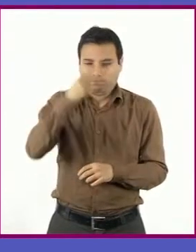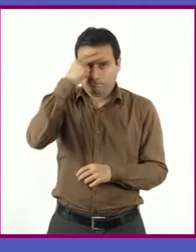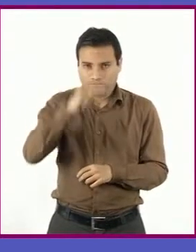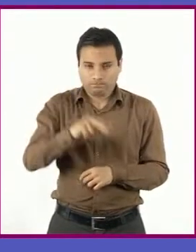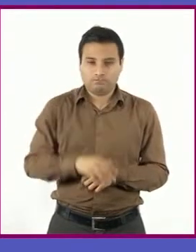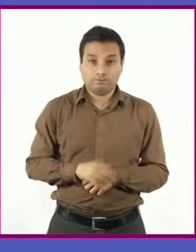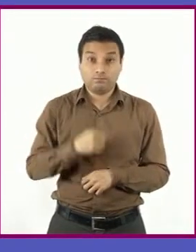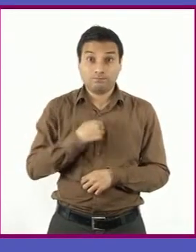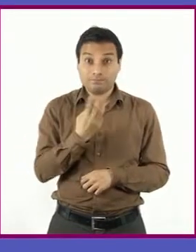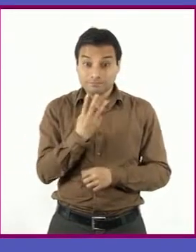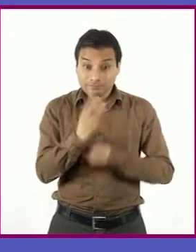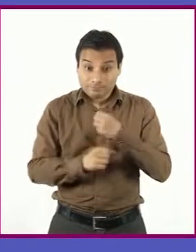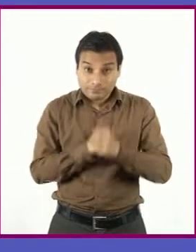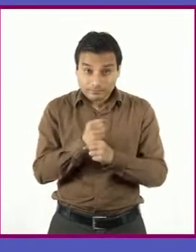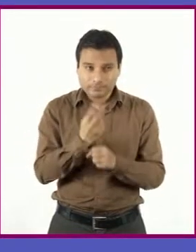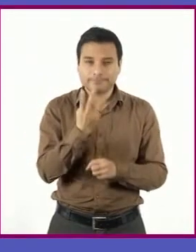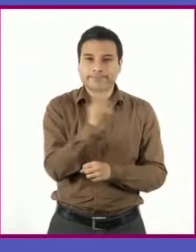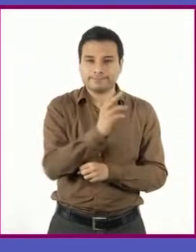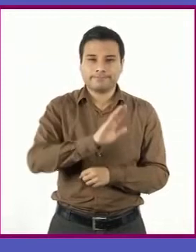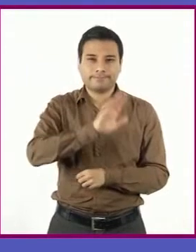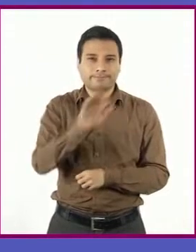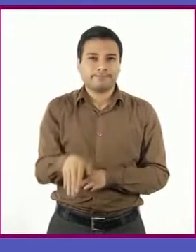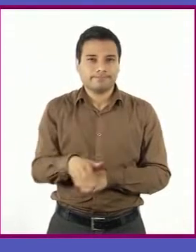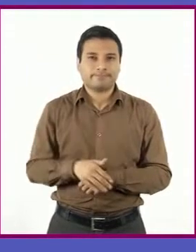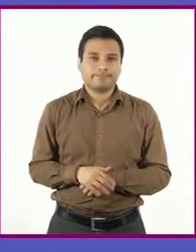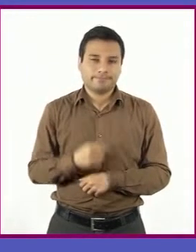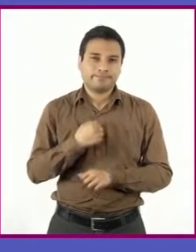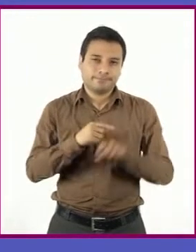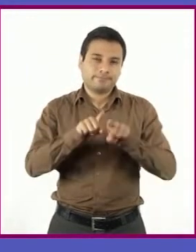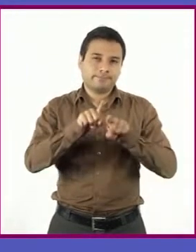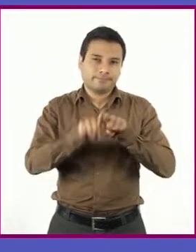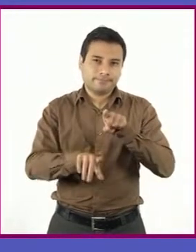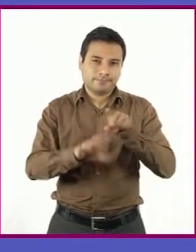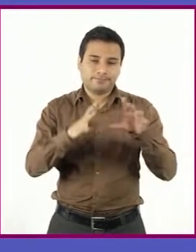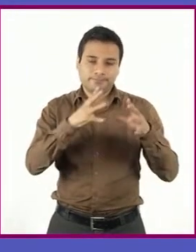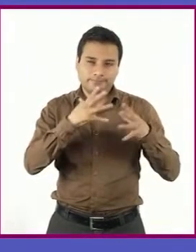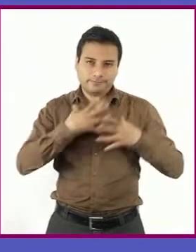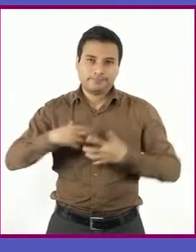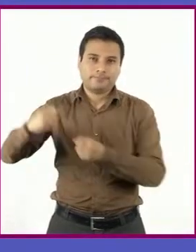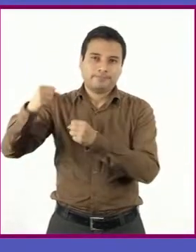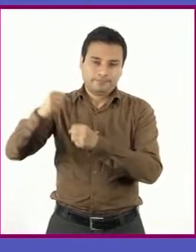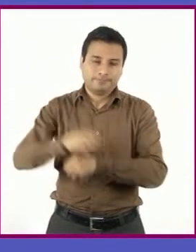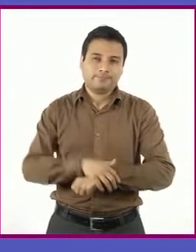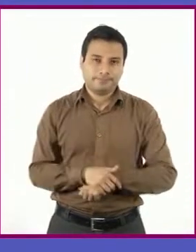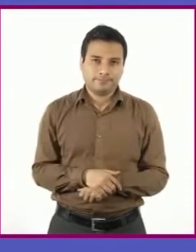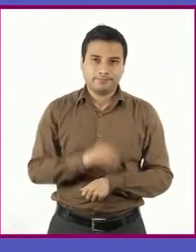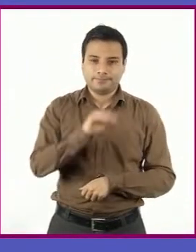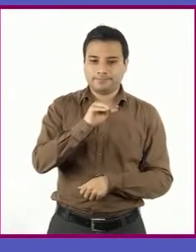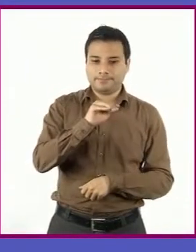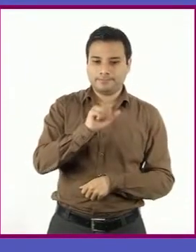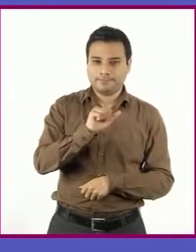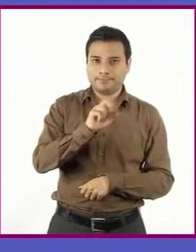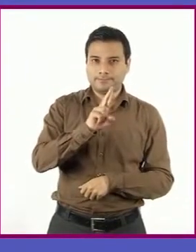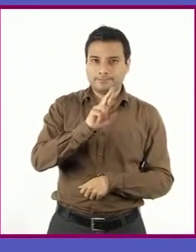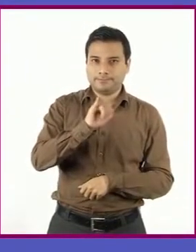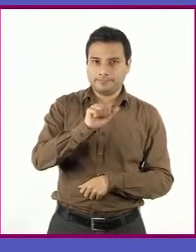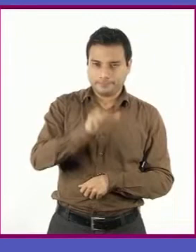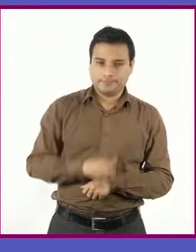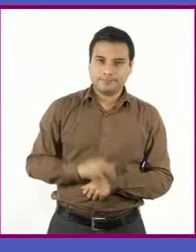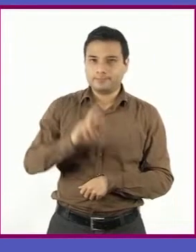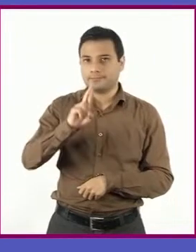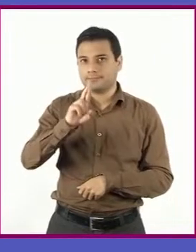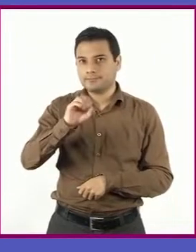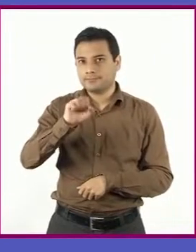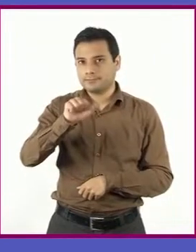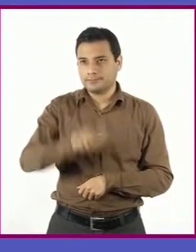yo tres años cuando murieron, habiendo quedado con mis hermanas, María Josefa y Rosa, al cuidado de nuestros abuelos